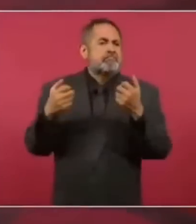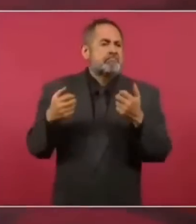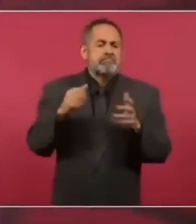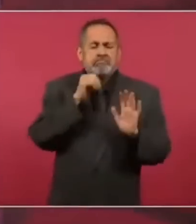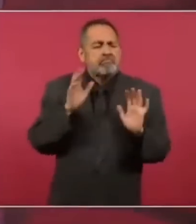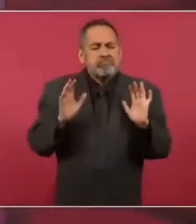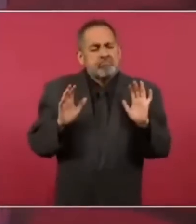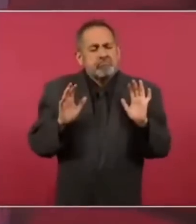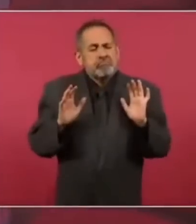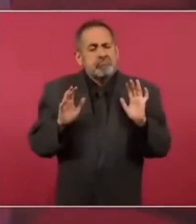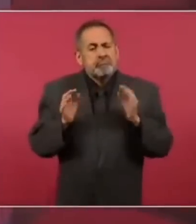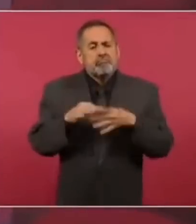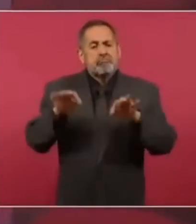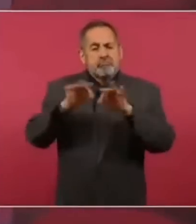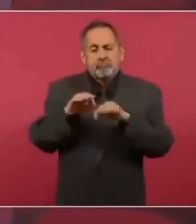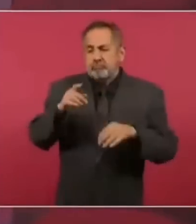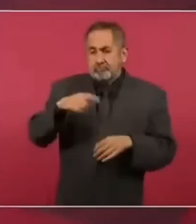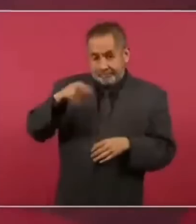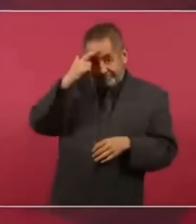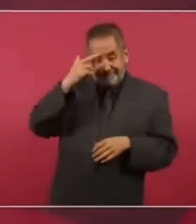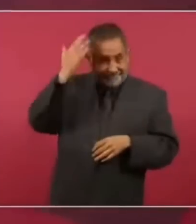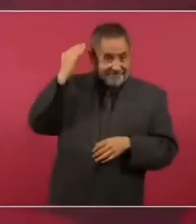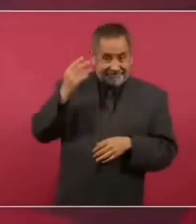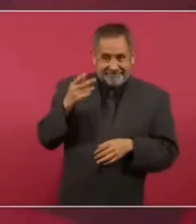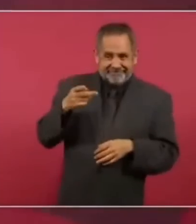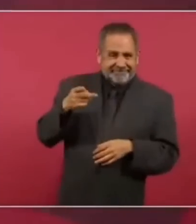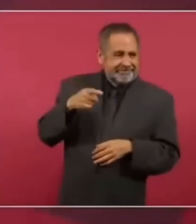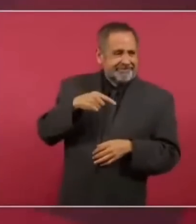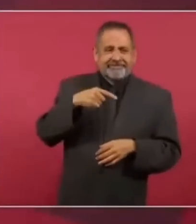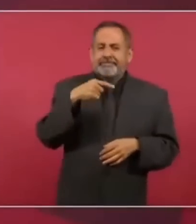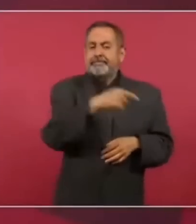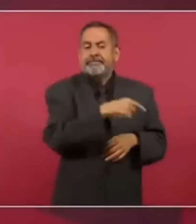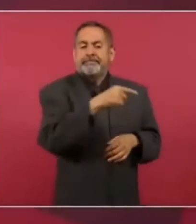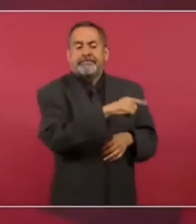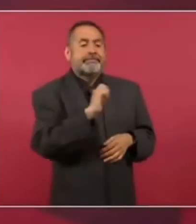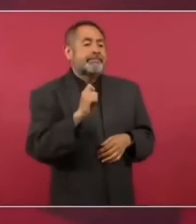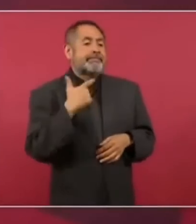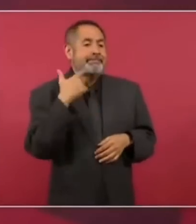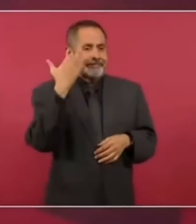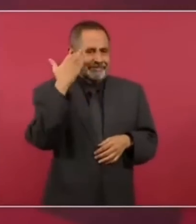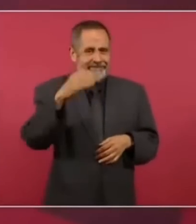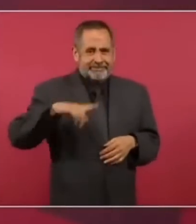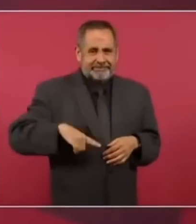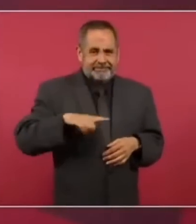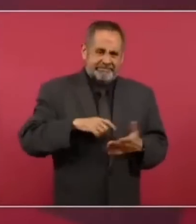de que cuando querían imponer estas reformas